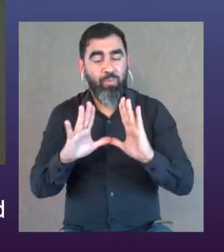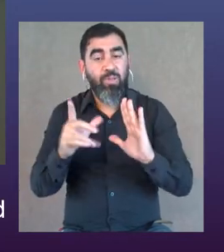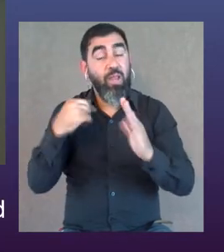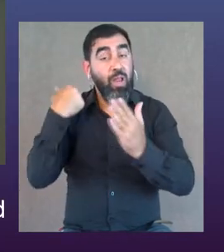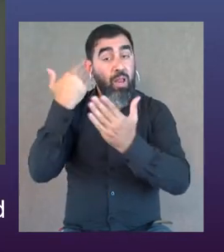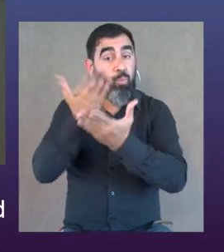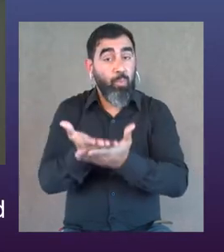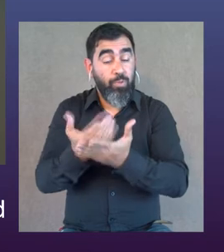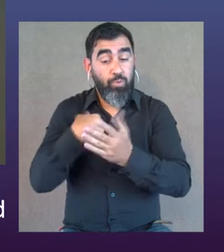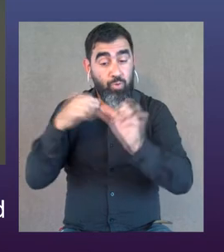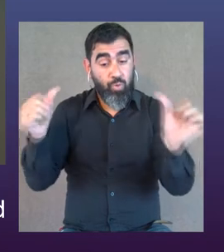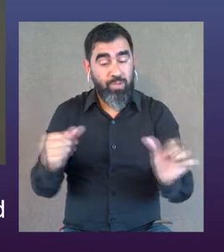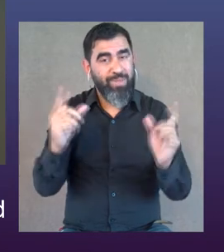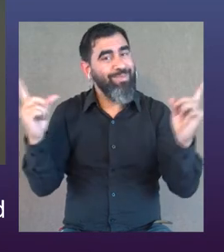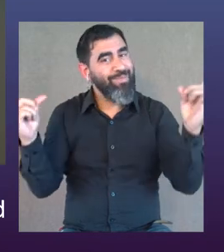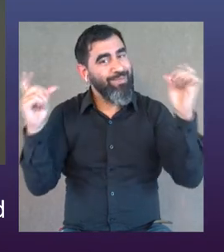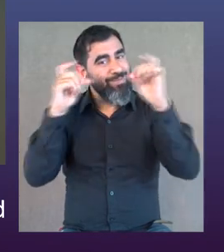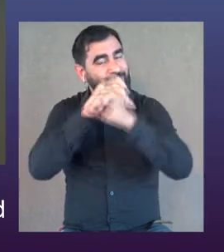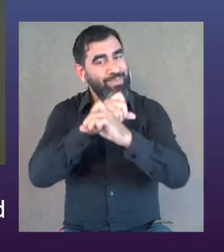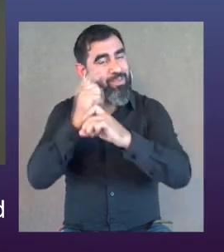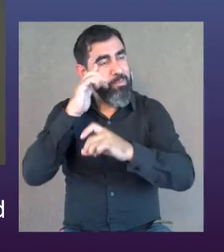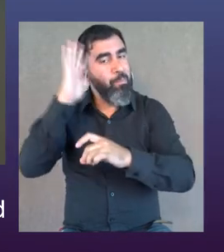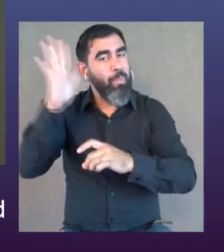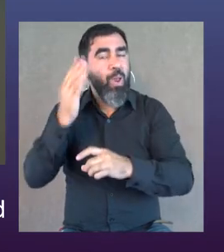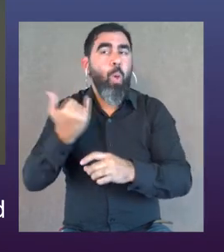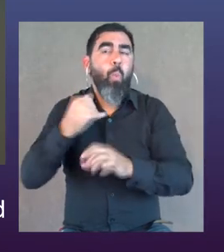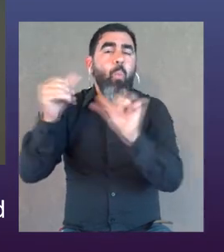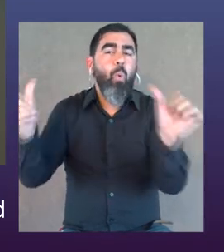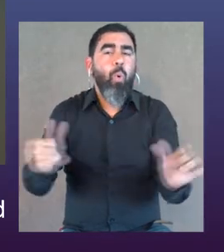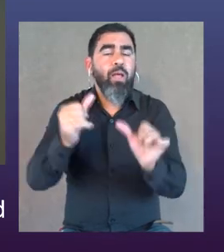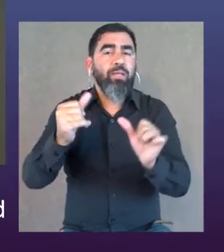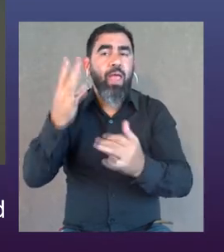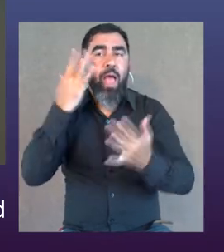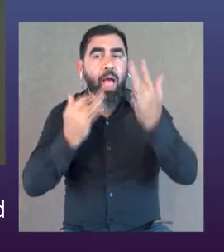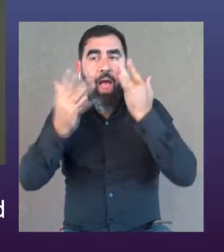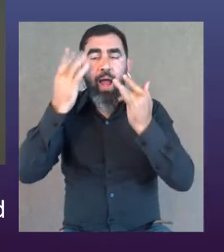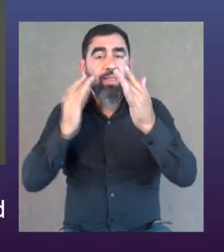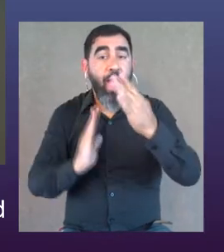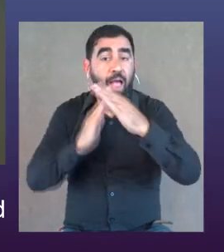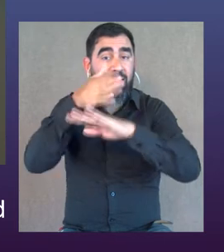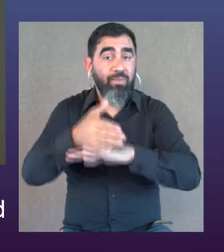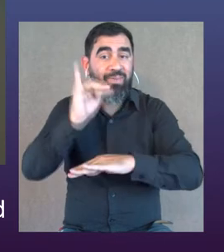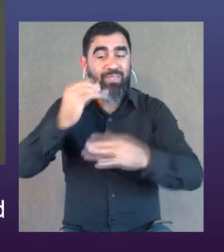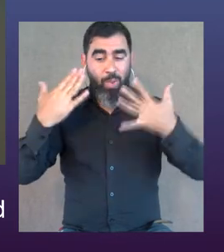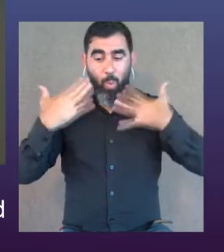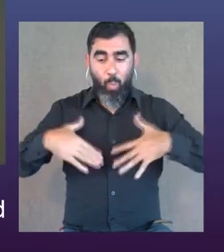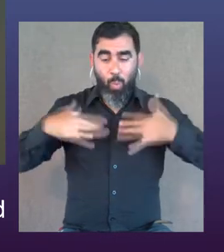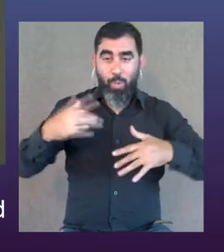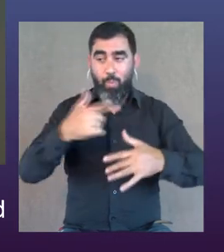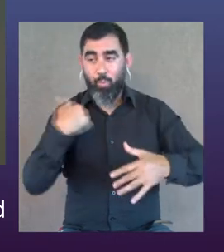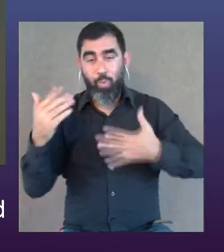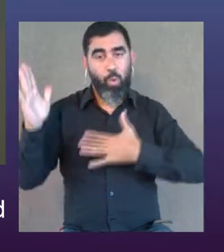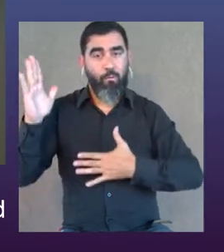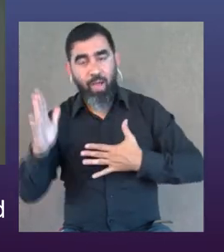grande. Y un poco la propuesta que yo les hacía es, es difícil pensar en cómo hacer espectáculos accesibles si nuestros